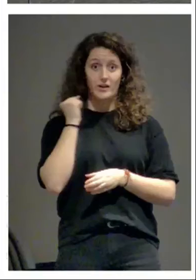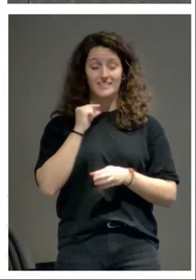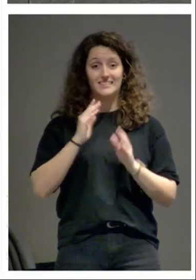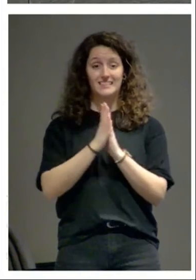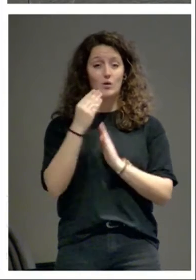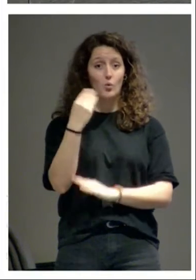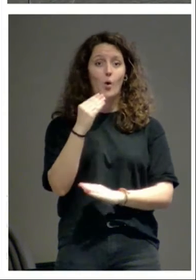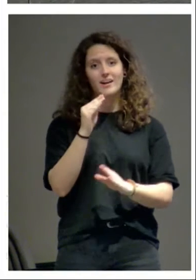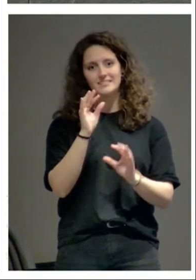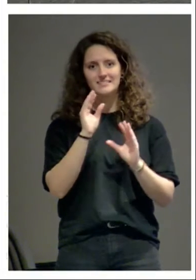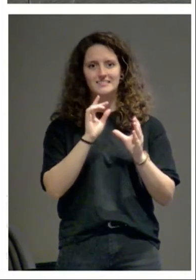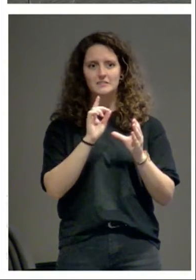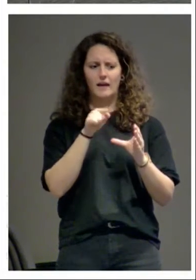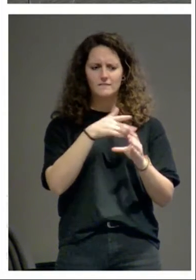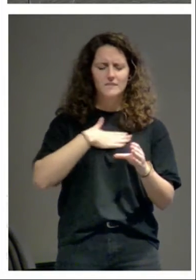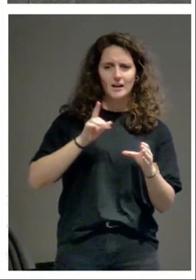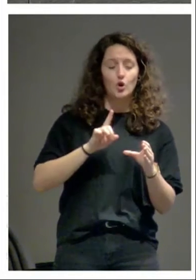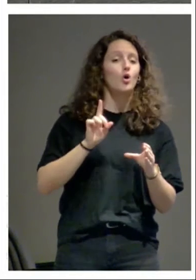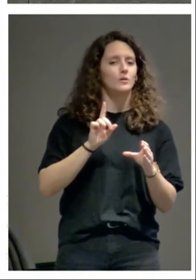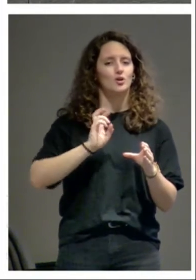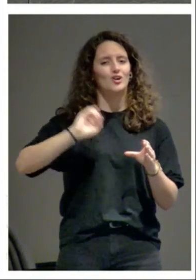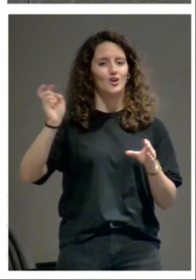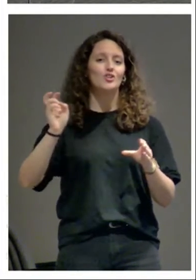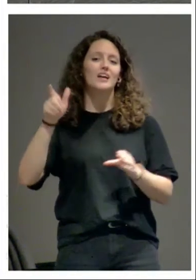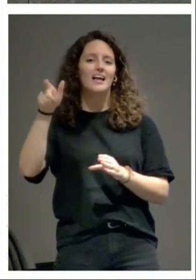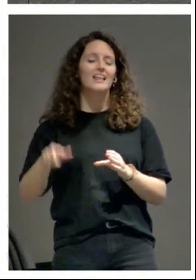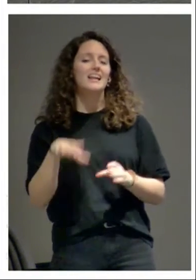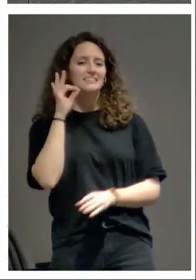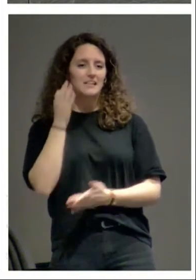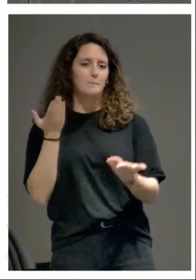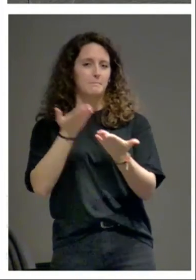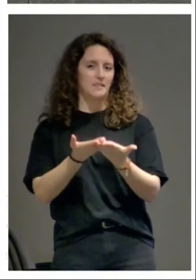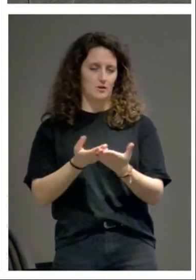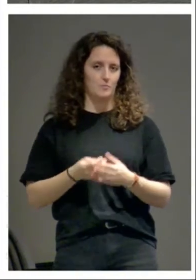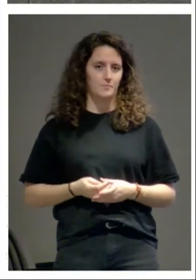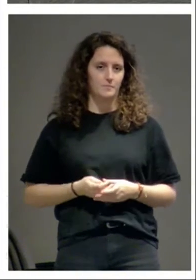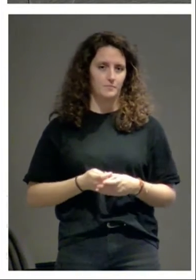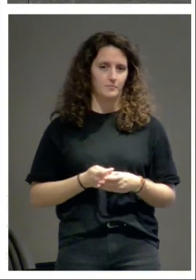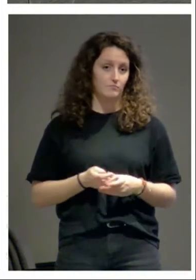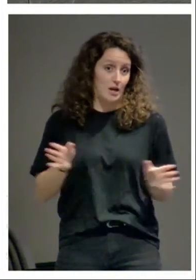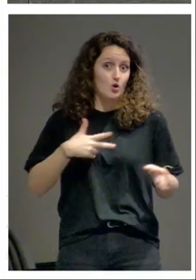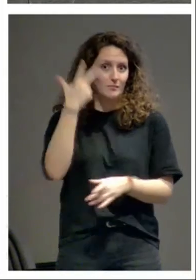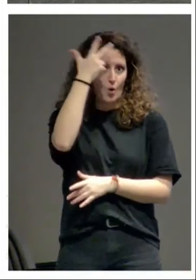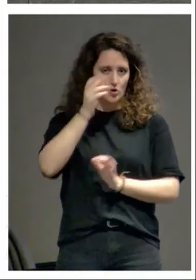más bien a un deseo de la dama que lo encargó pero es hipotético claro